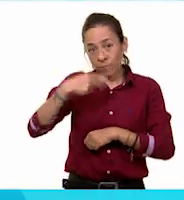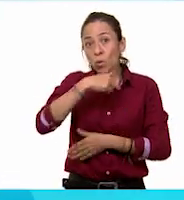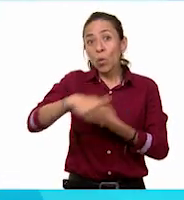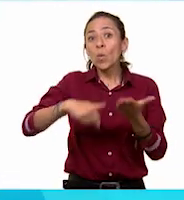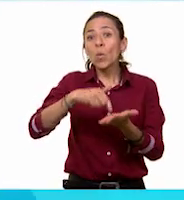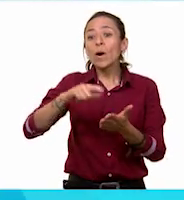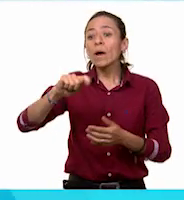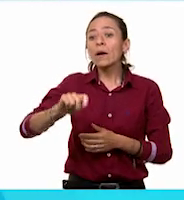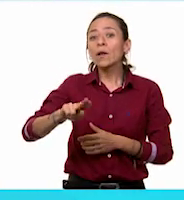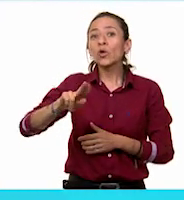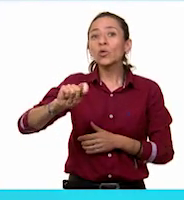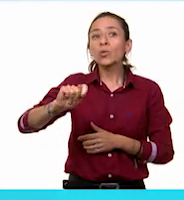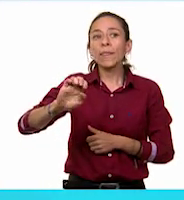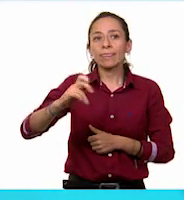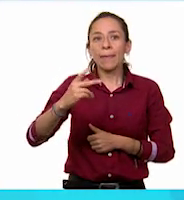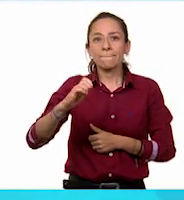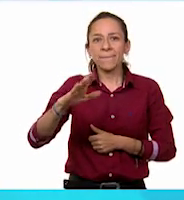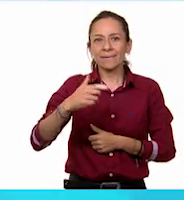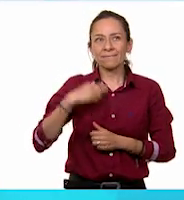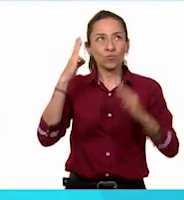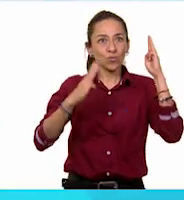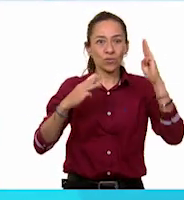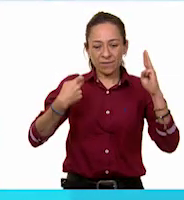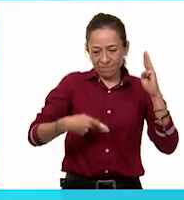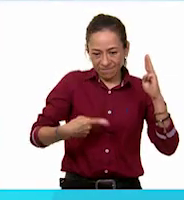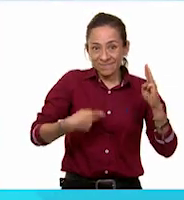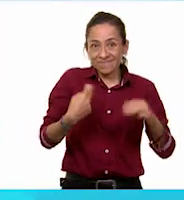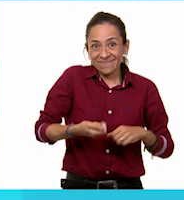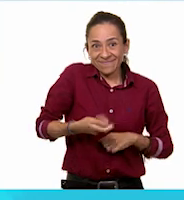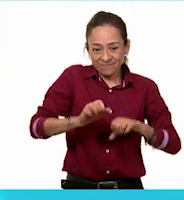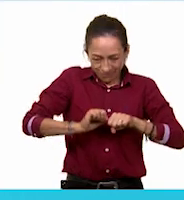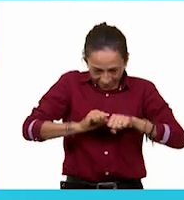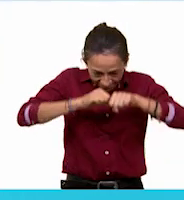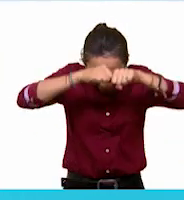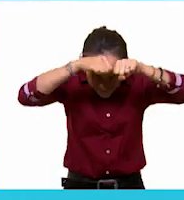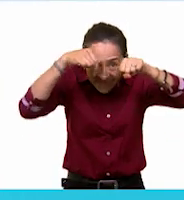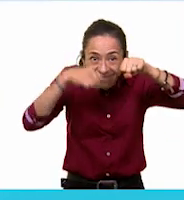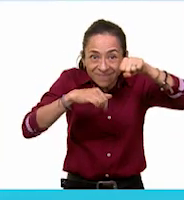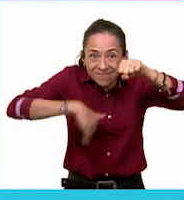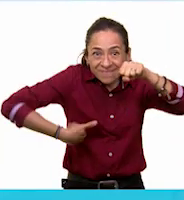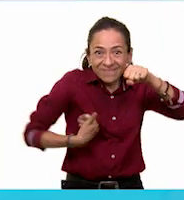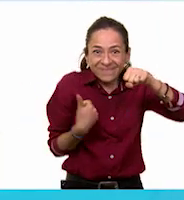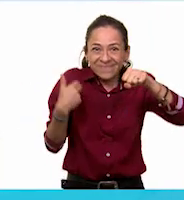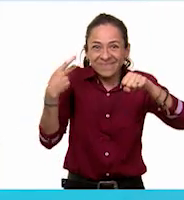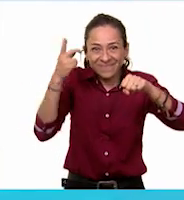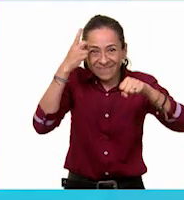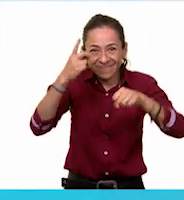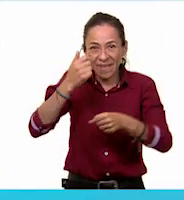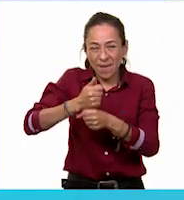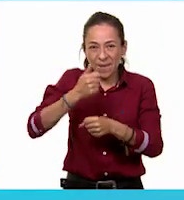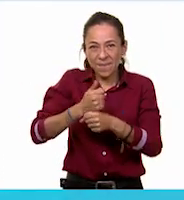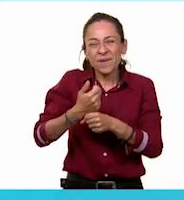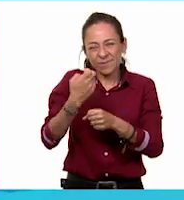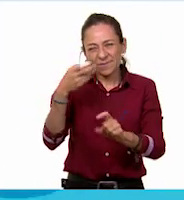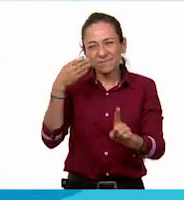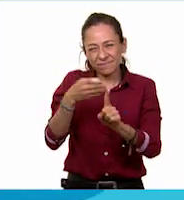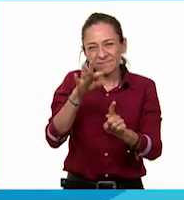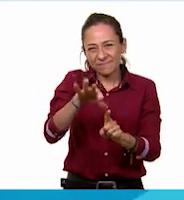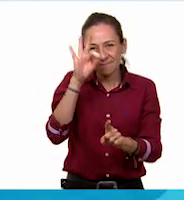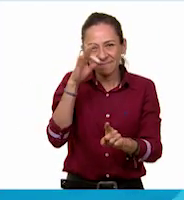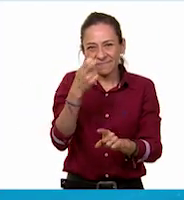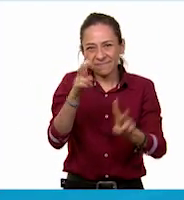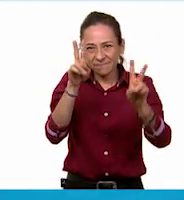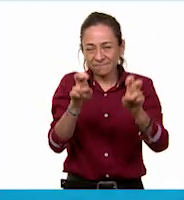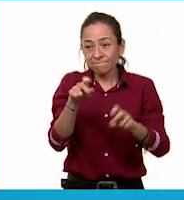se llama El Baúl de los Abuelos. Escogí este tema porque todas estas cosas me las regalaron